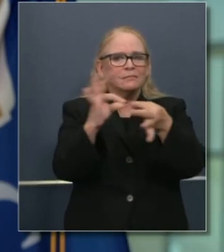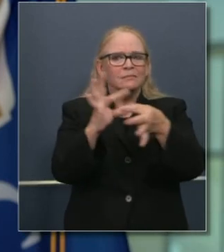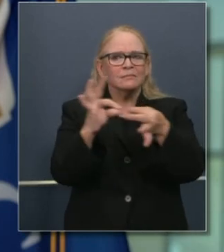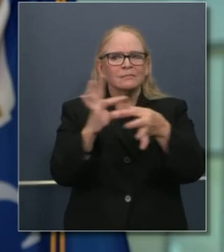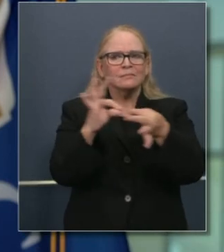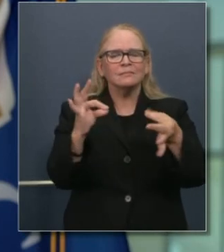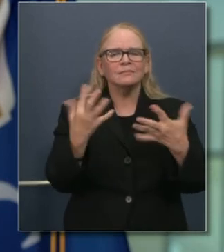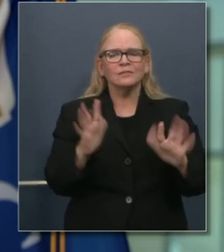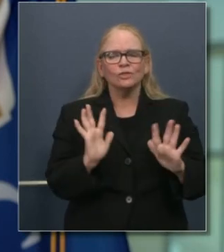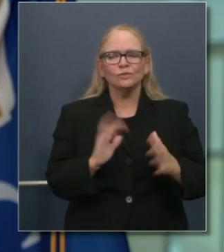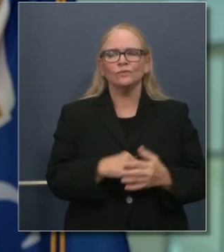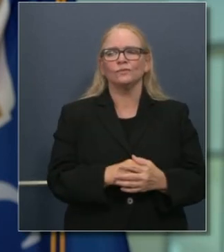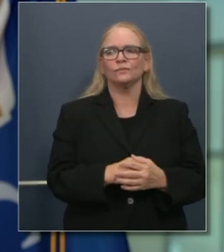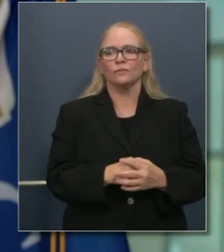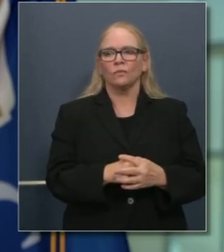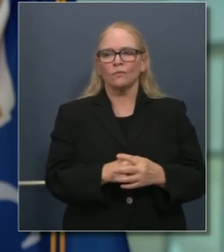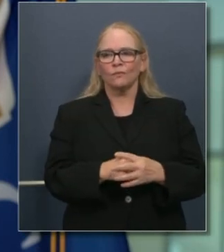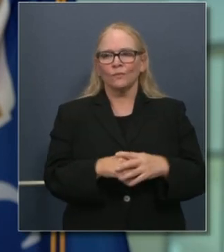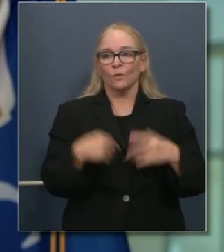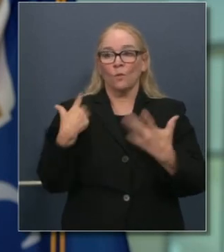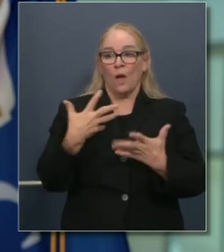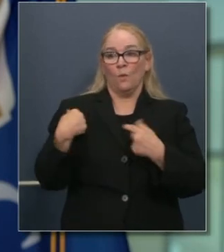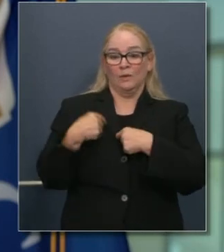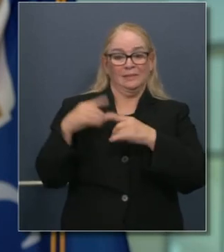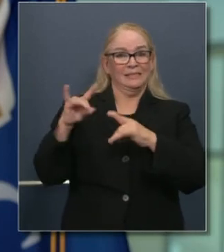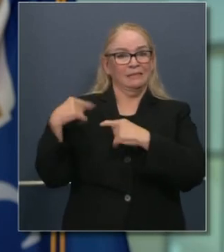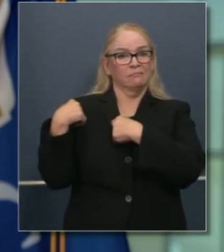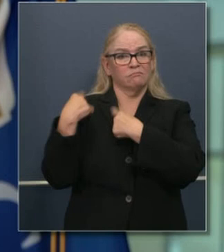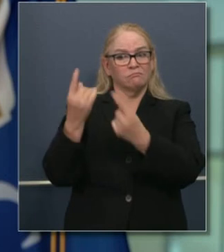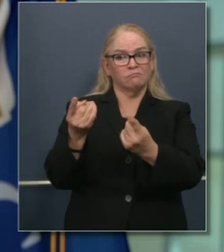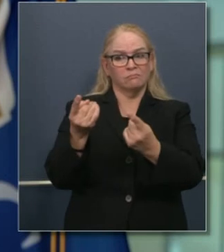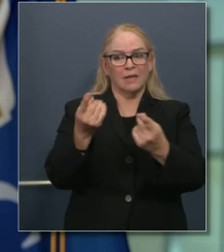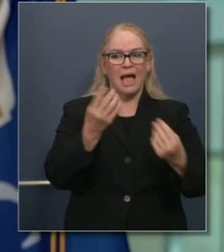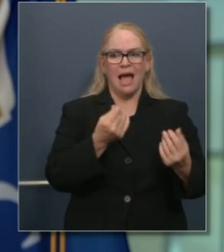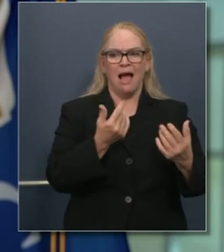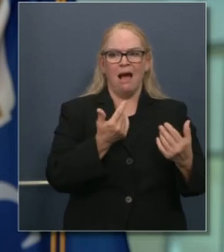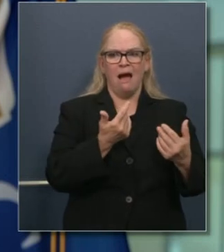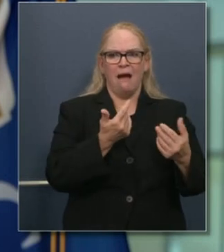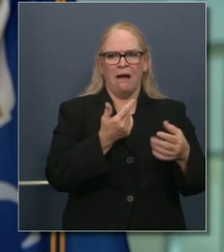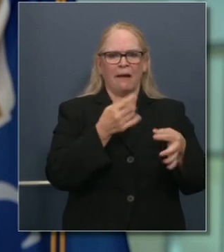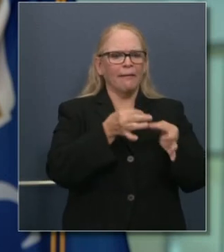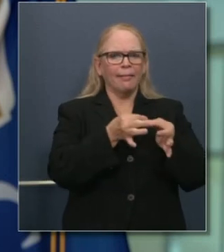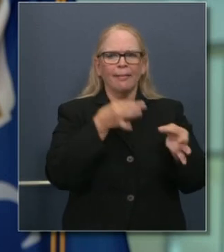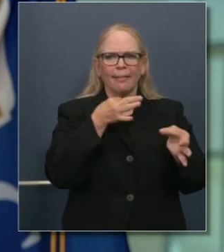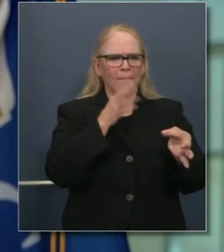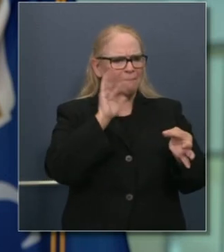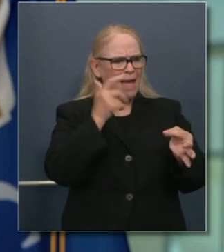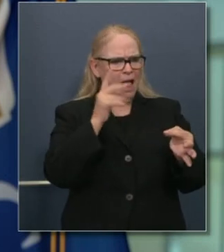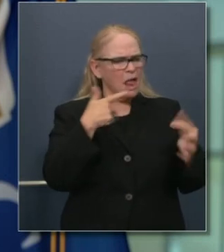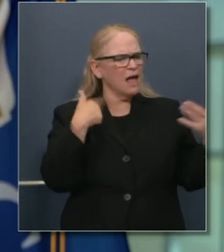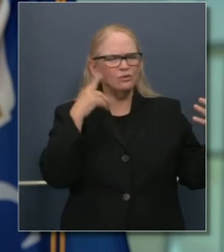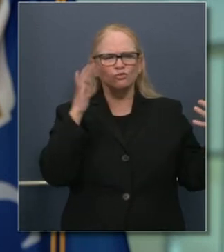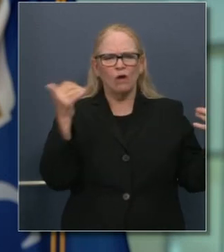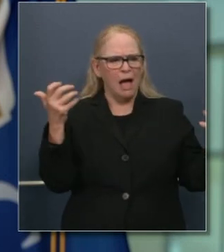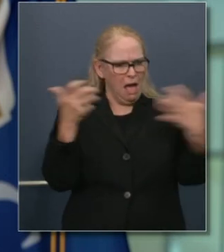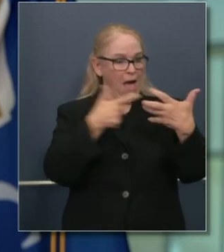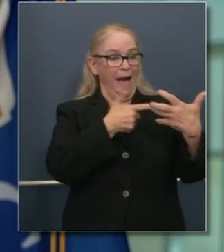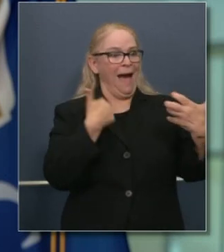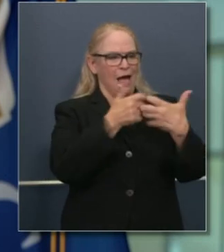transparencia y sugieren que la tendencia se ve favorable en cuanto a índices de positividad en el estado.